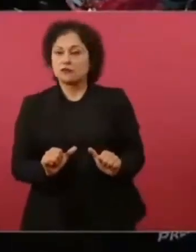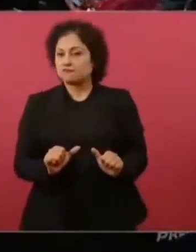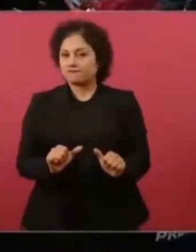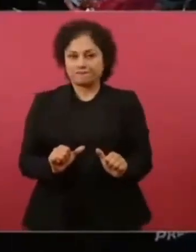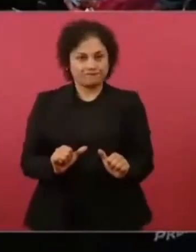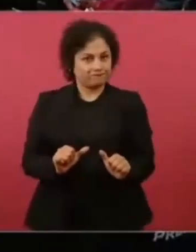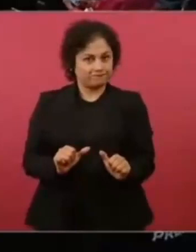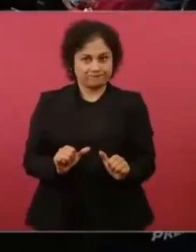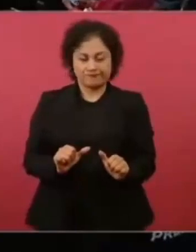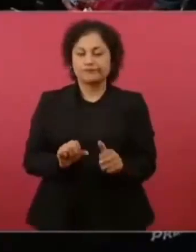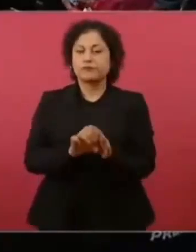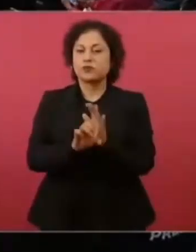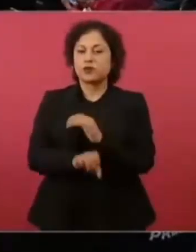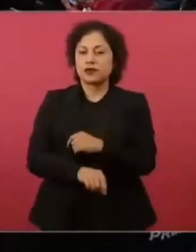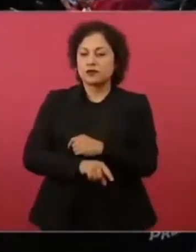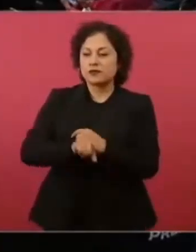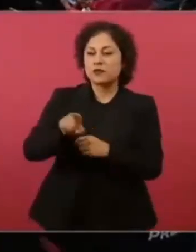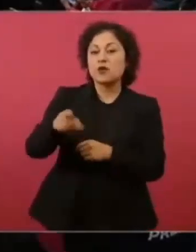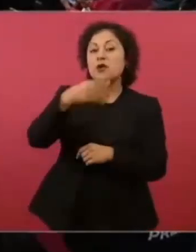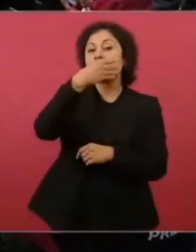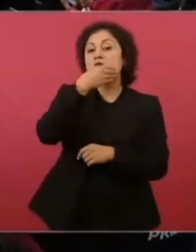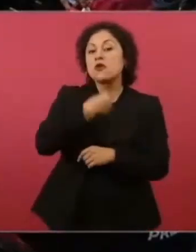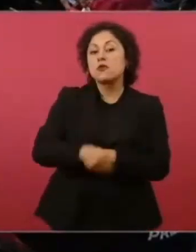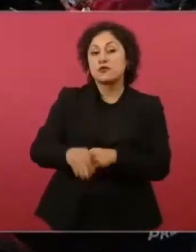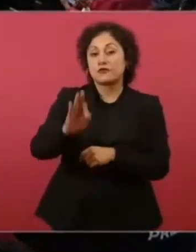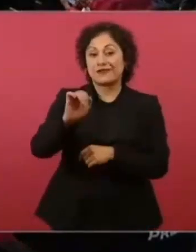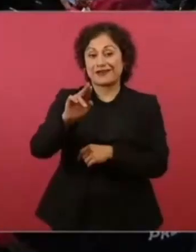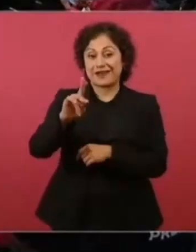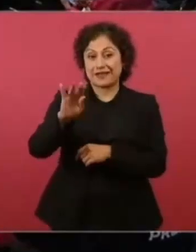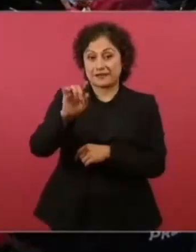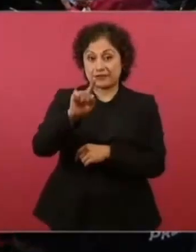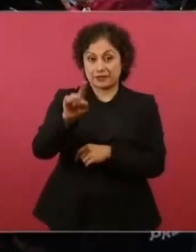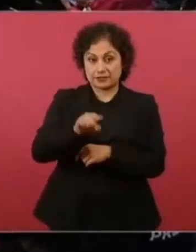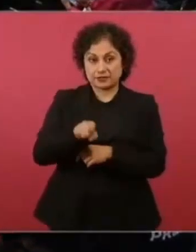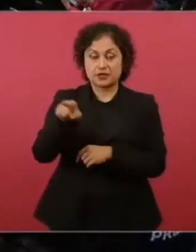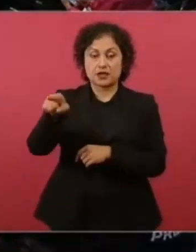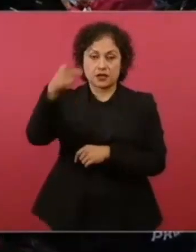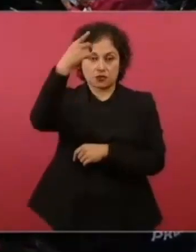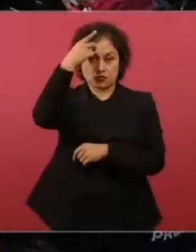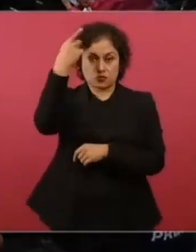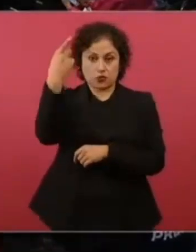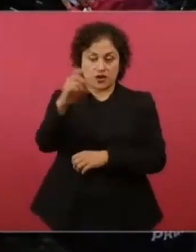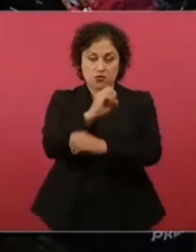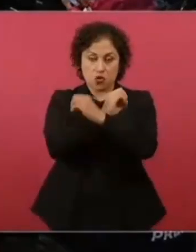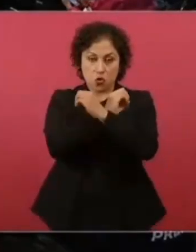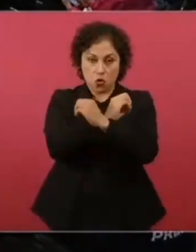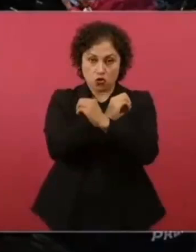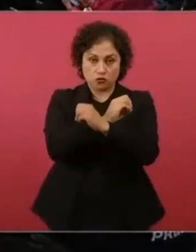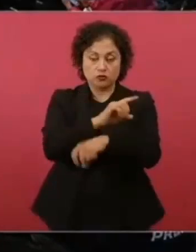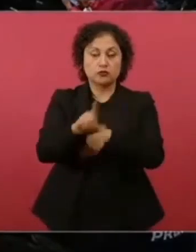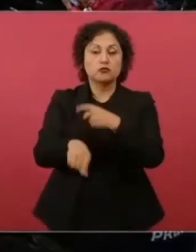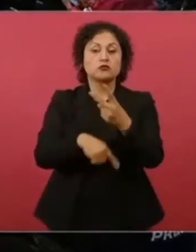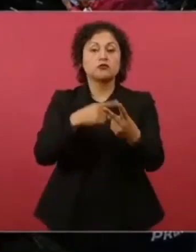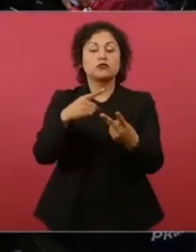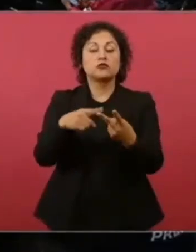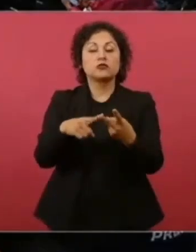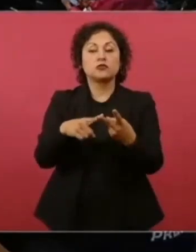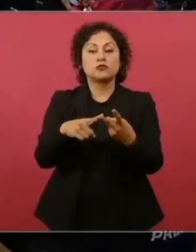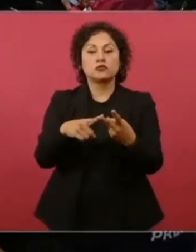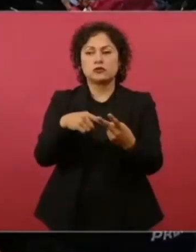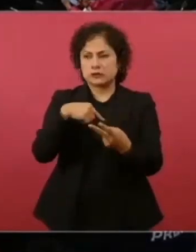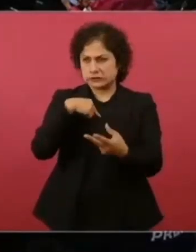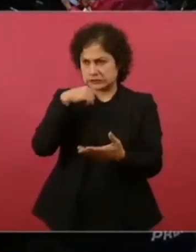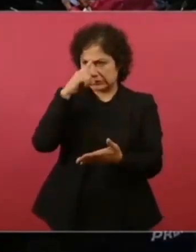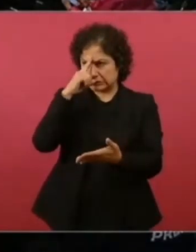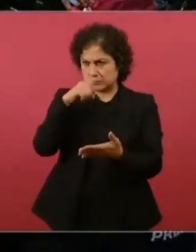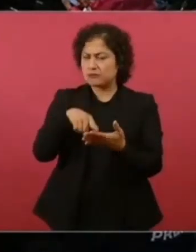dijo al señor Fernández de Oxxo y de creo